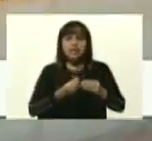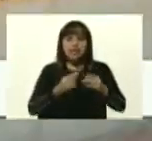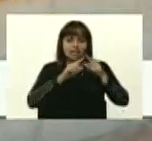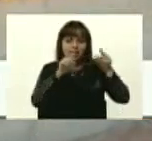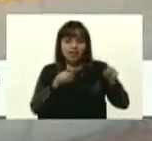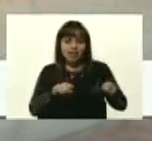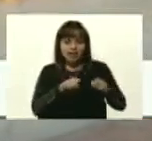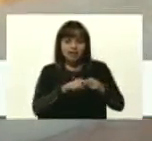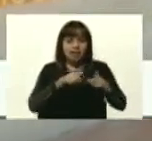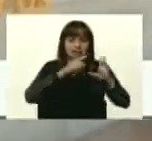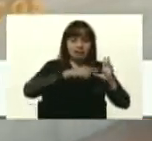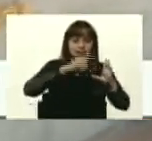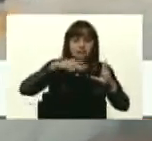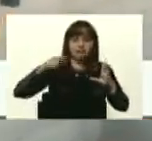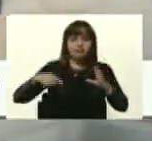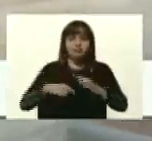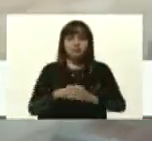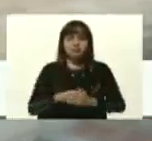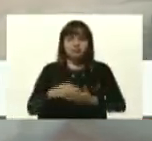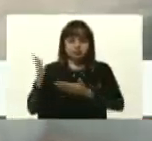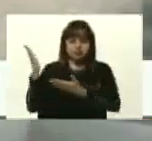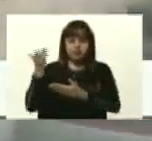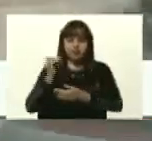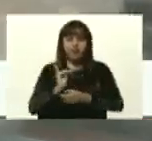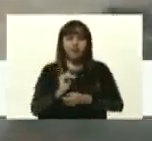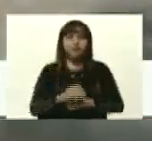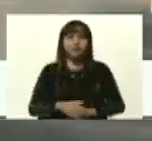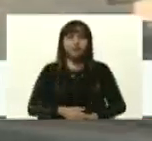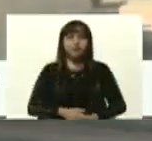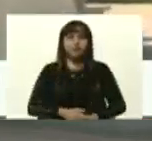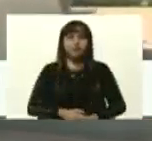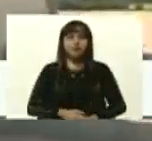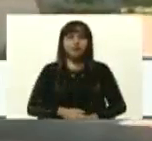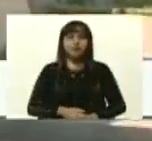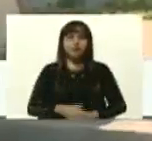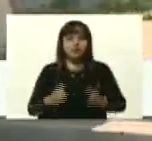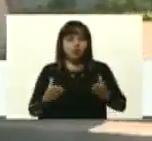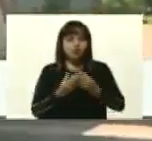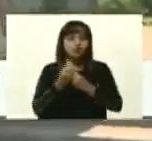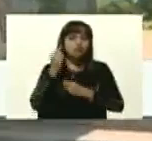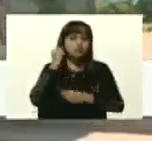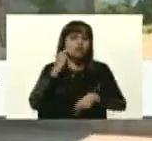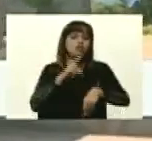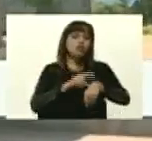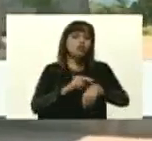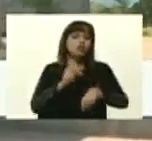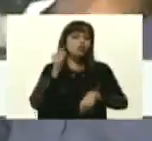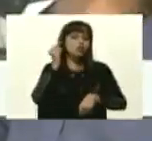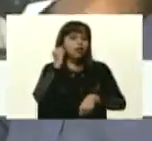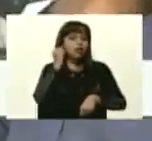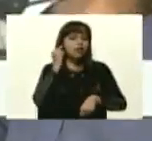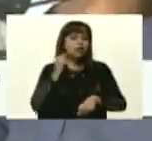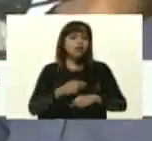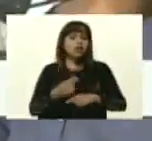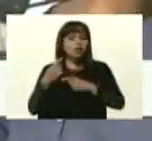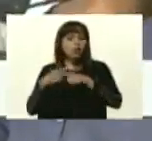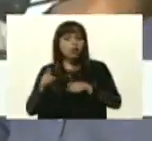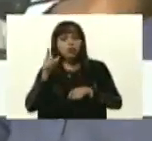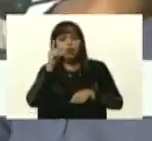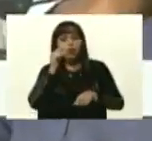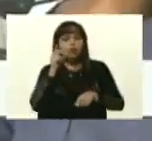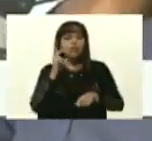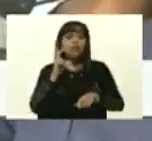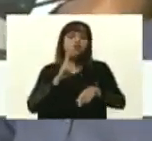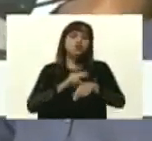electrónicas. Aquí estoy, bueno, como usted lo dijo, con los doctores, la doctora Yoelí Moreno, doctor en informática, doctor de